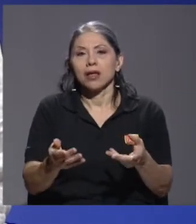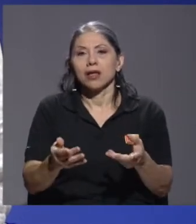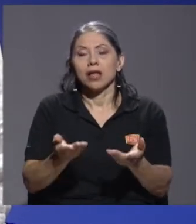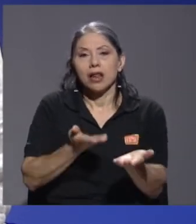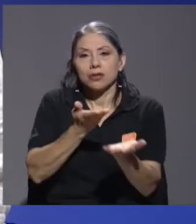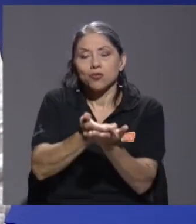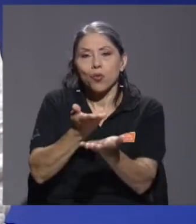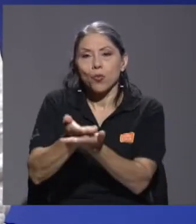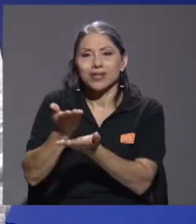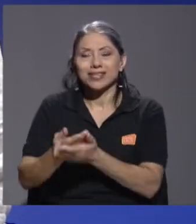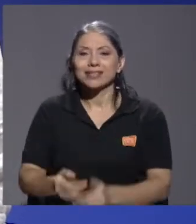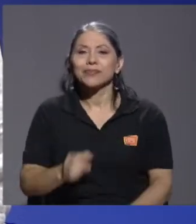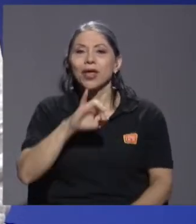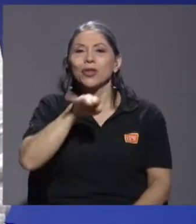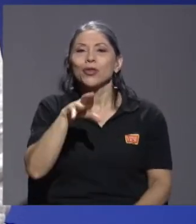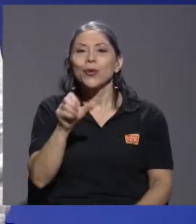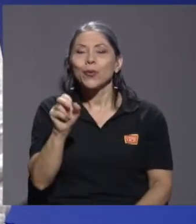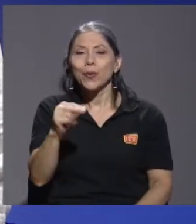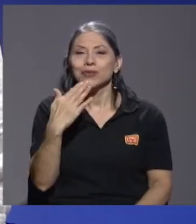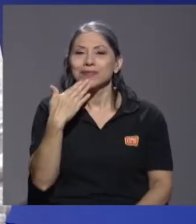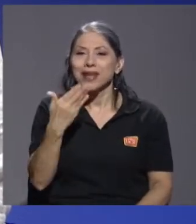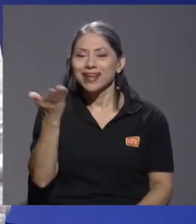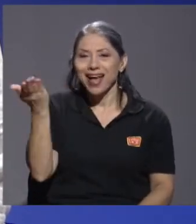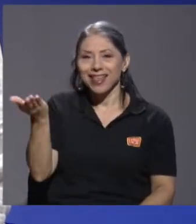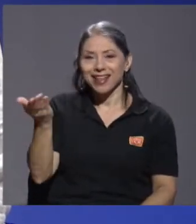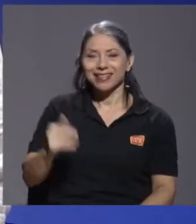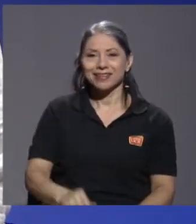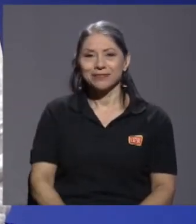las propuestas. Don Juan, muchísimas gracias. Adelante.